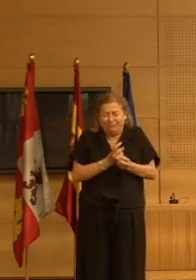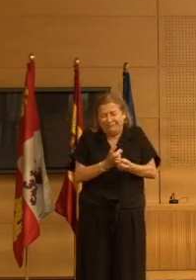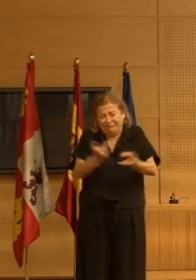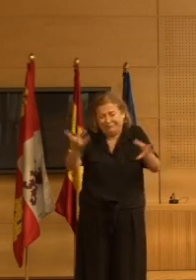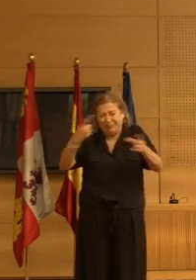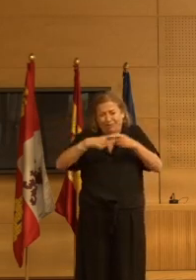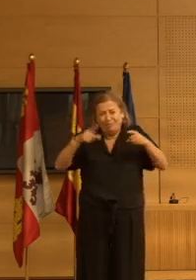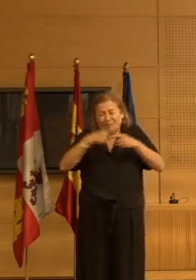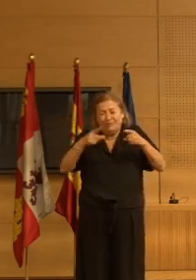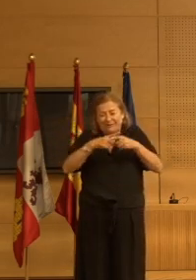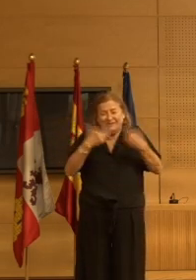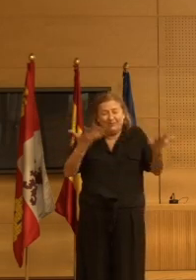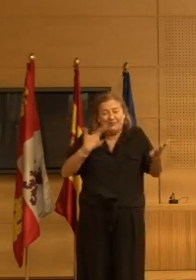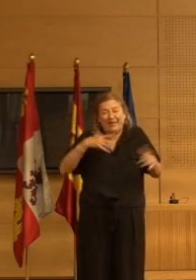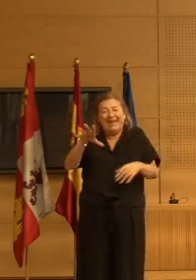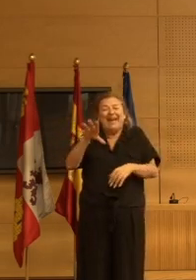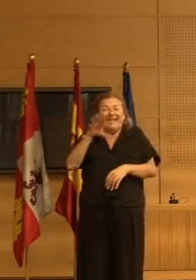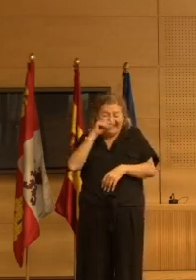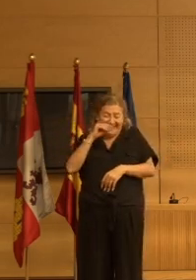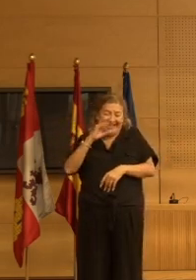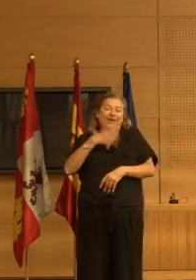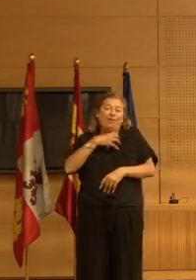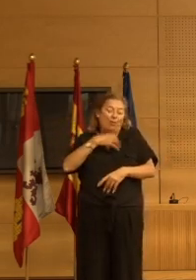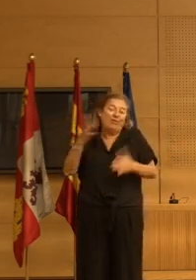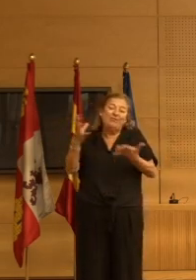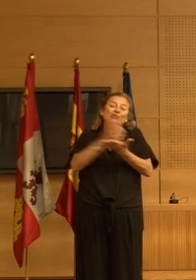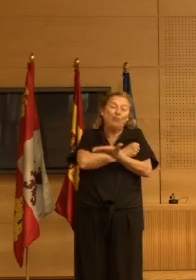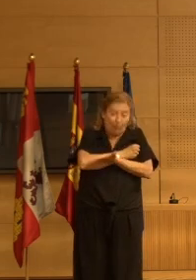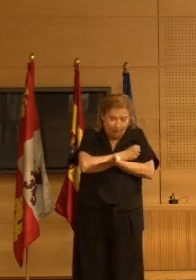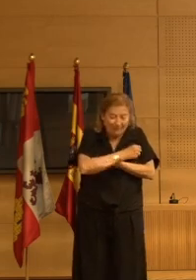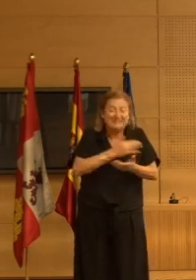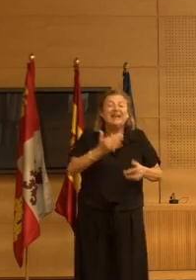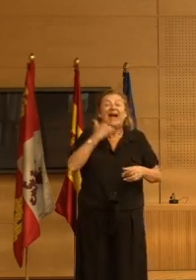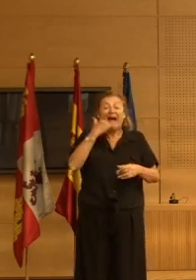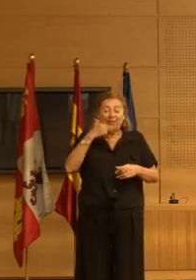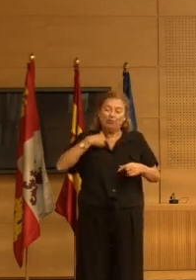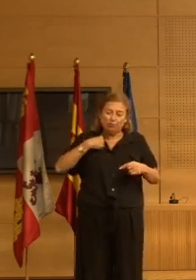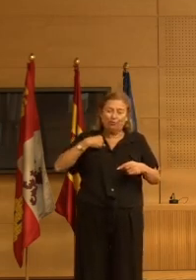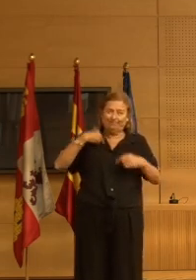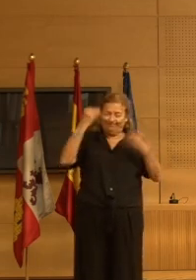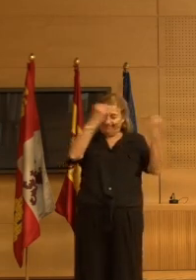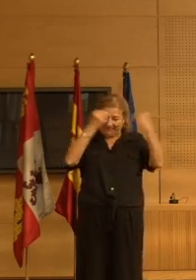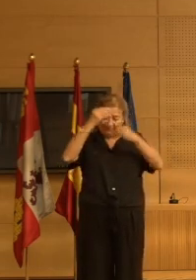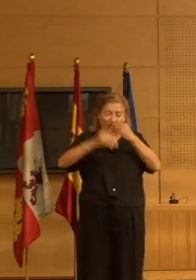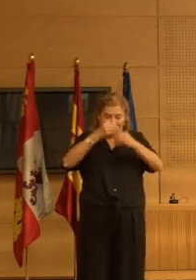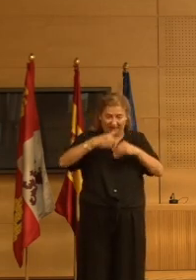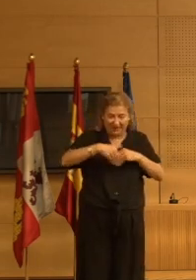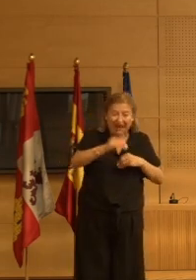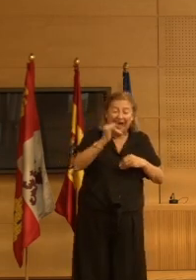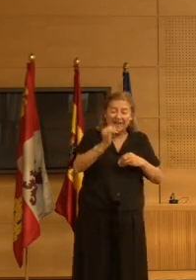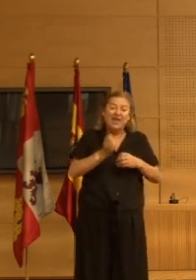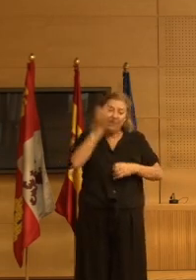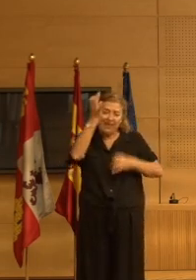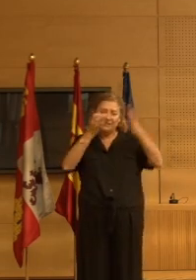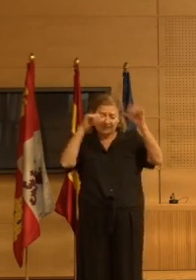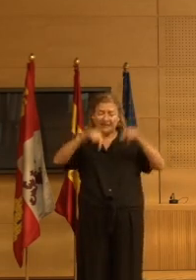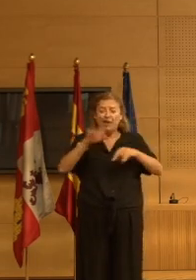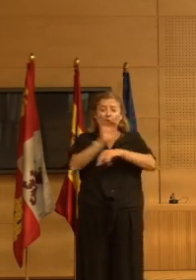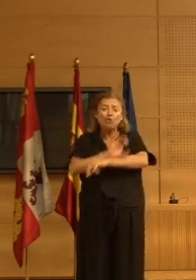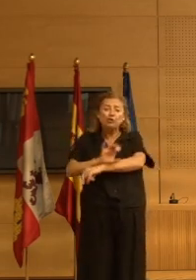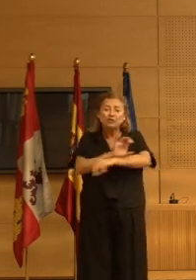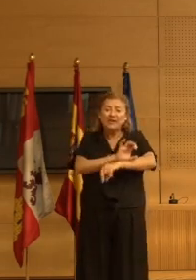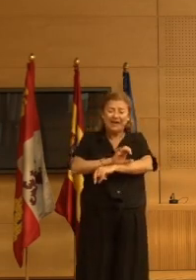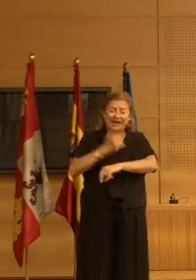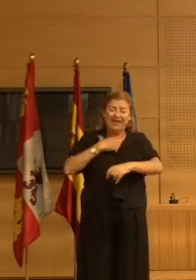y bueno a lo mejor esto es algo que nos estamos planteando poco a poco hay iniciativas aquí en la propia consejería